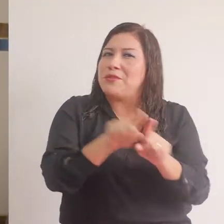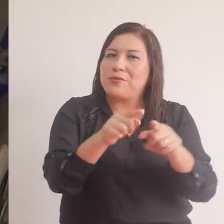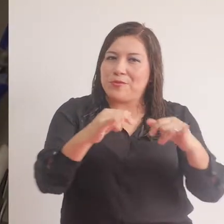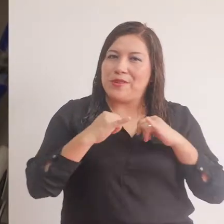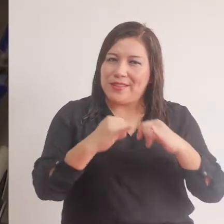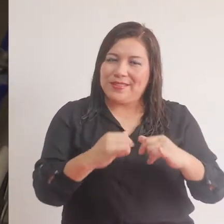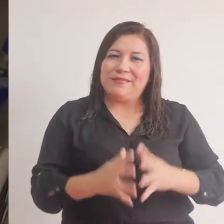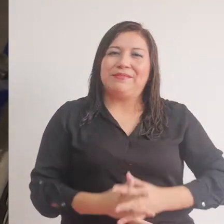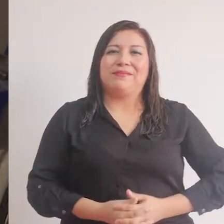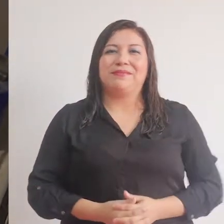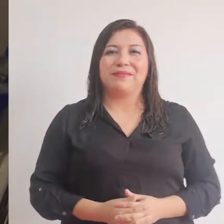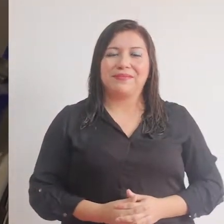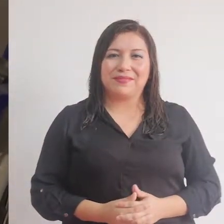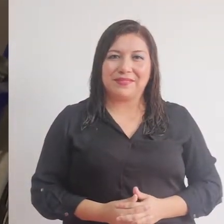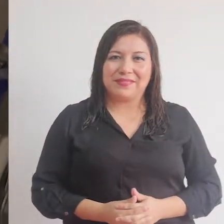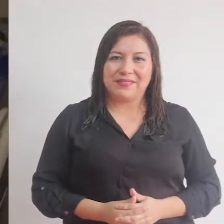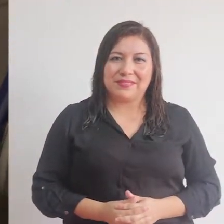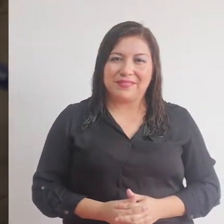muchas personas como yo.